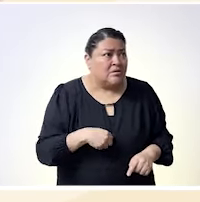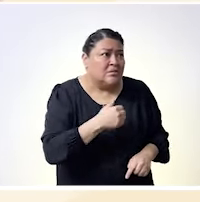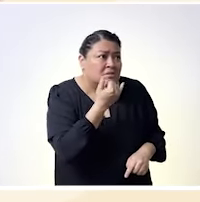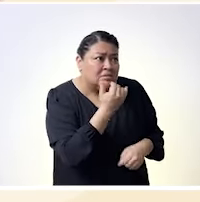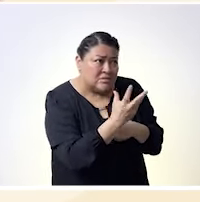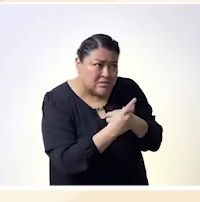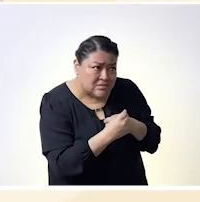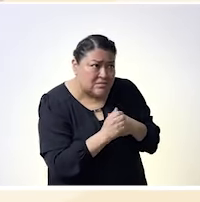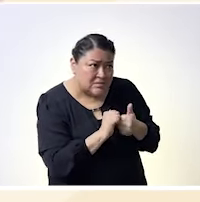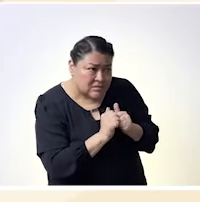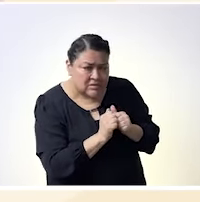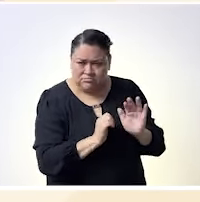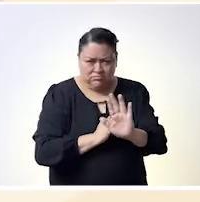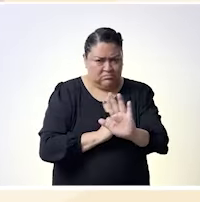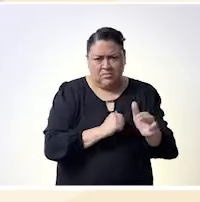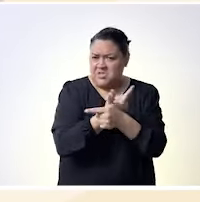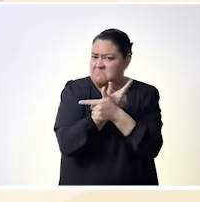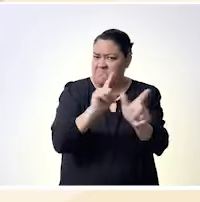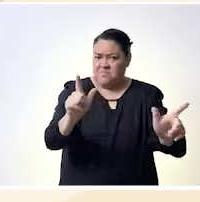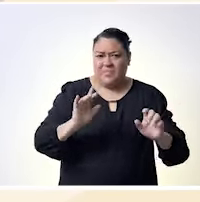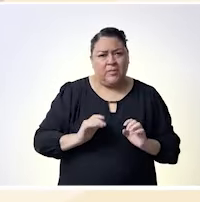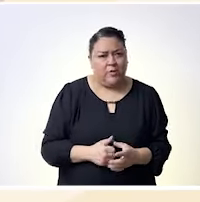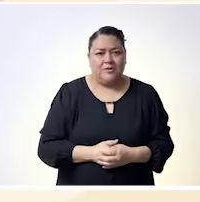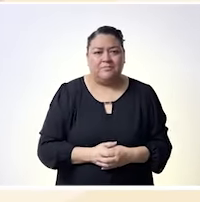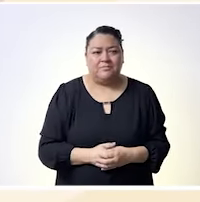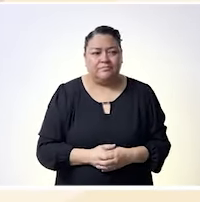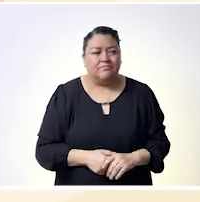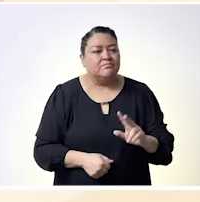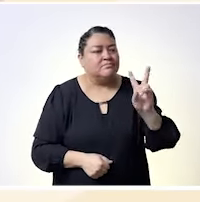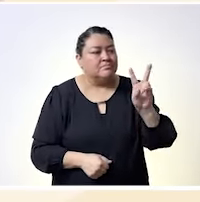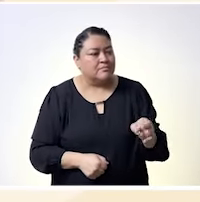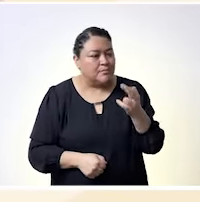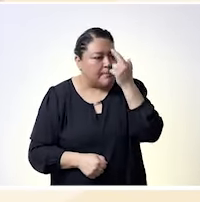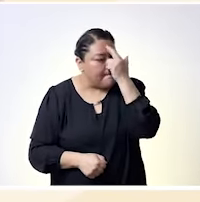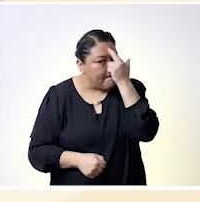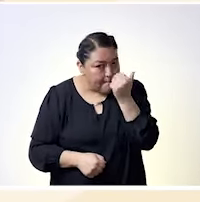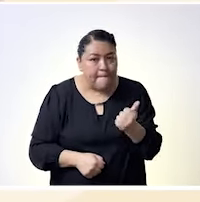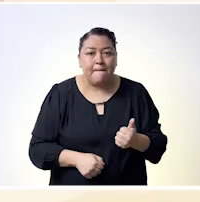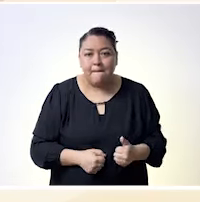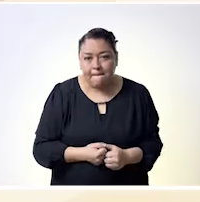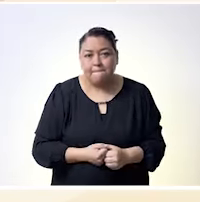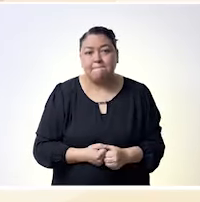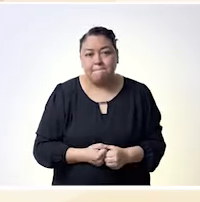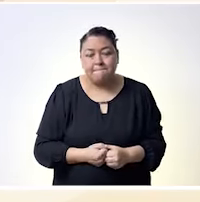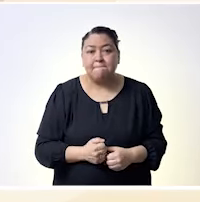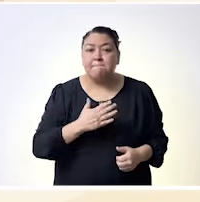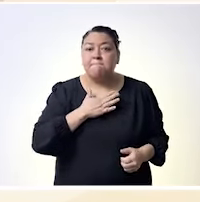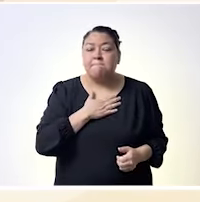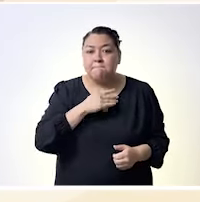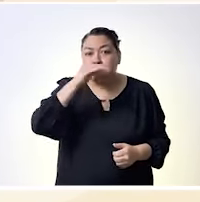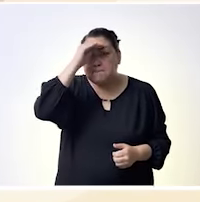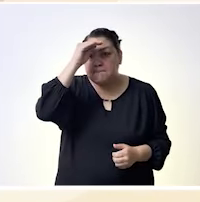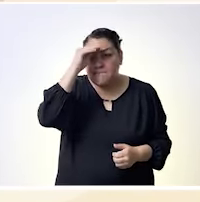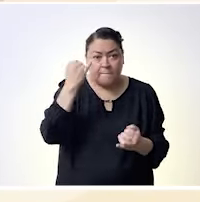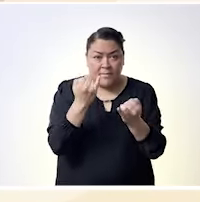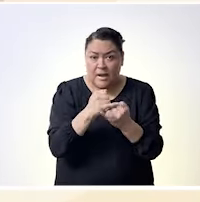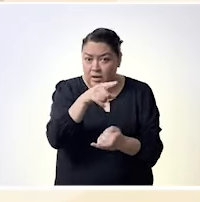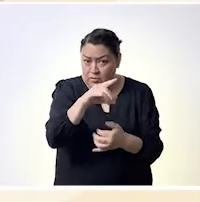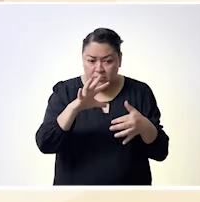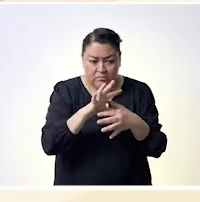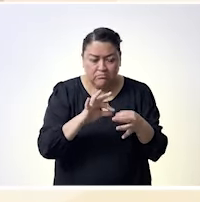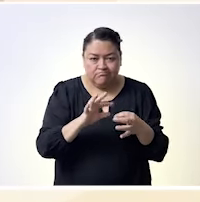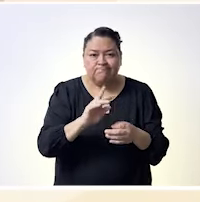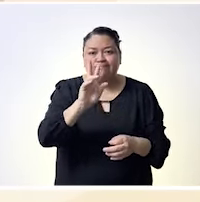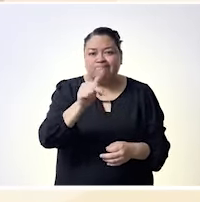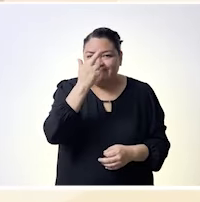muy bien Citzel muchísimas gracias y pues para cerrar este bloque le cedimos la palabra ahora a Claudia para que nos compartas desde tu